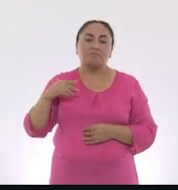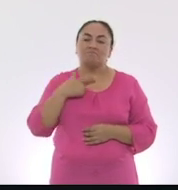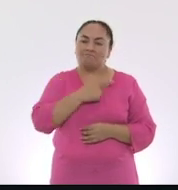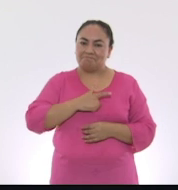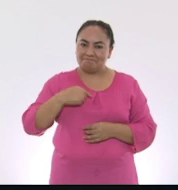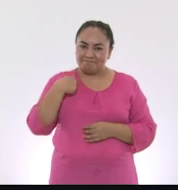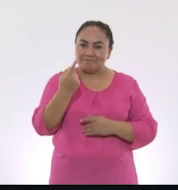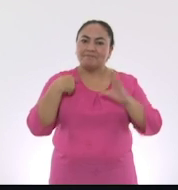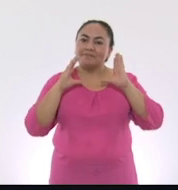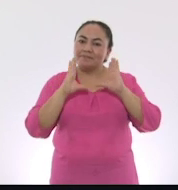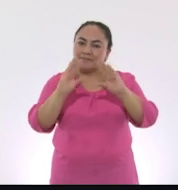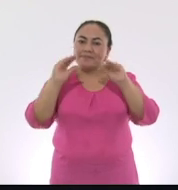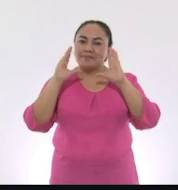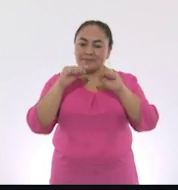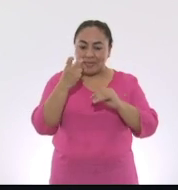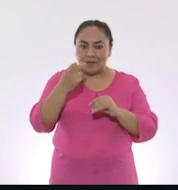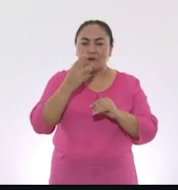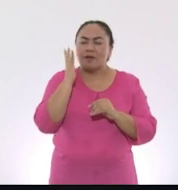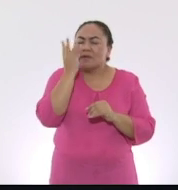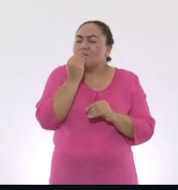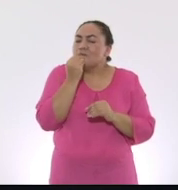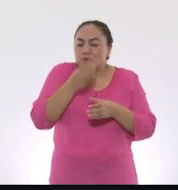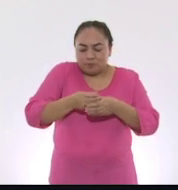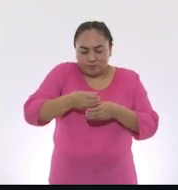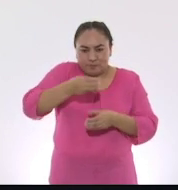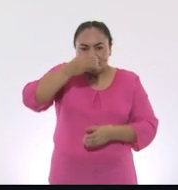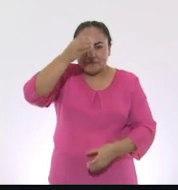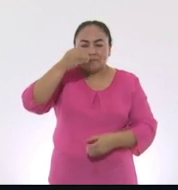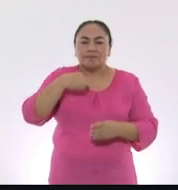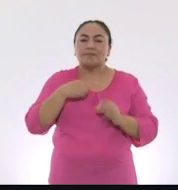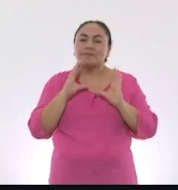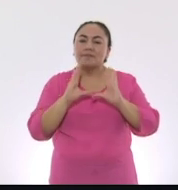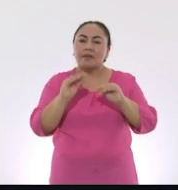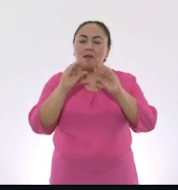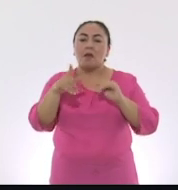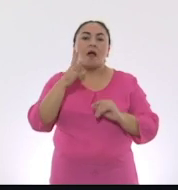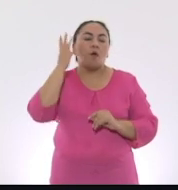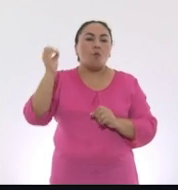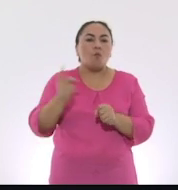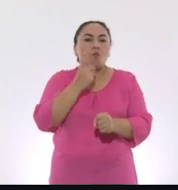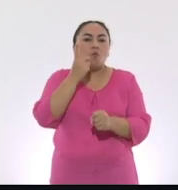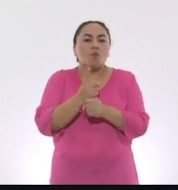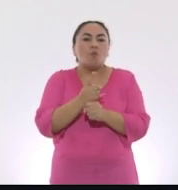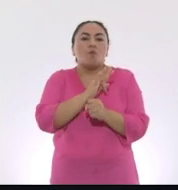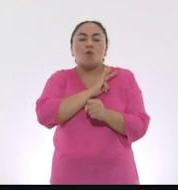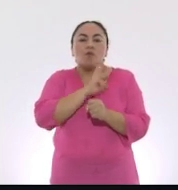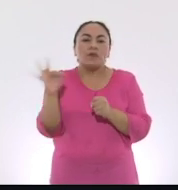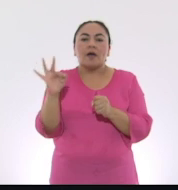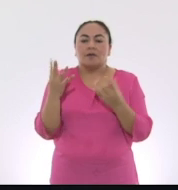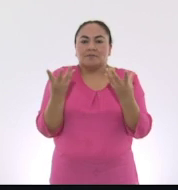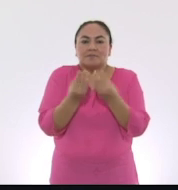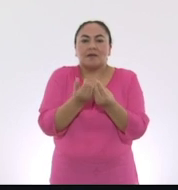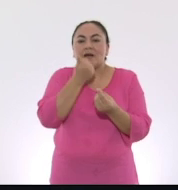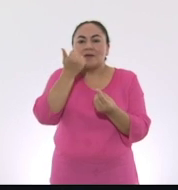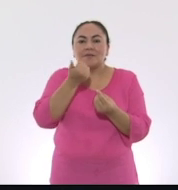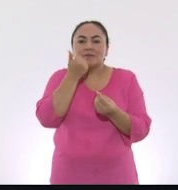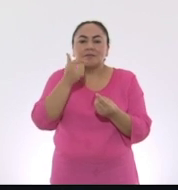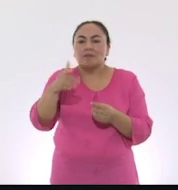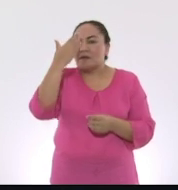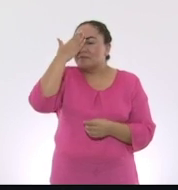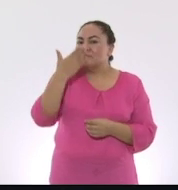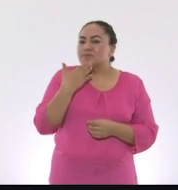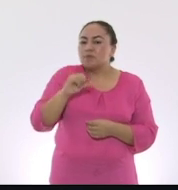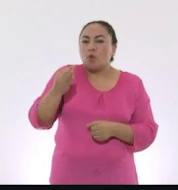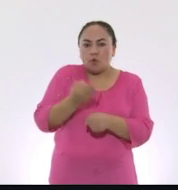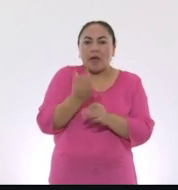gusto te enseñaremos a tocar este hermoso instrumento y tendrás la oportunidad de convivir con otros alumnos talentosos que ya